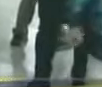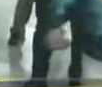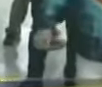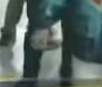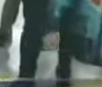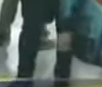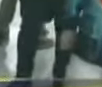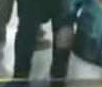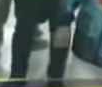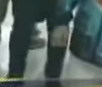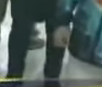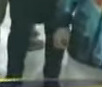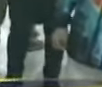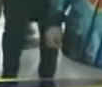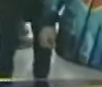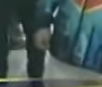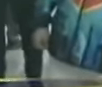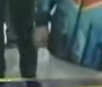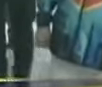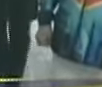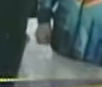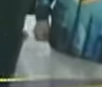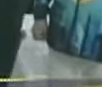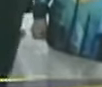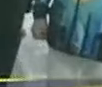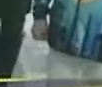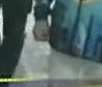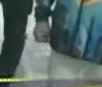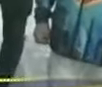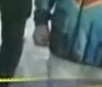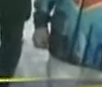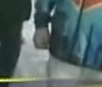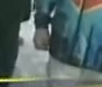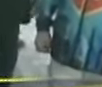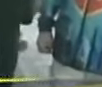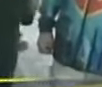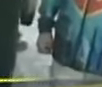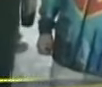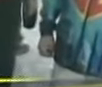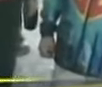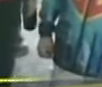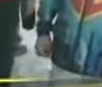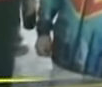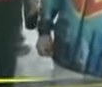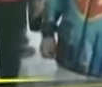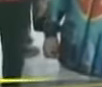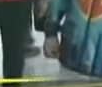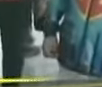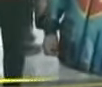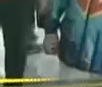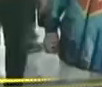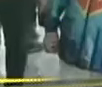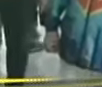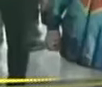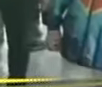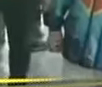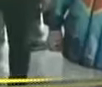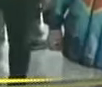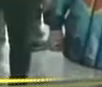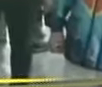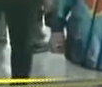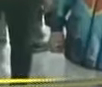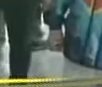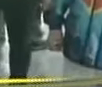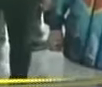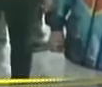el plan la voluntad y la fuerza para garantizarles a los venezolanos y a las venezolanas servicios de calidad y espacios dignos